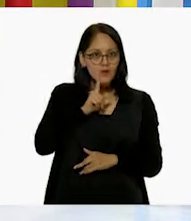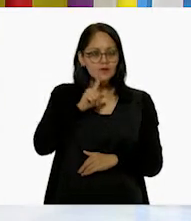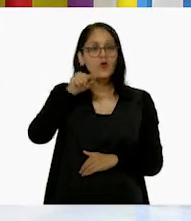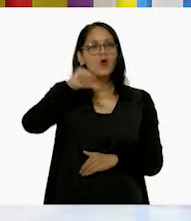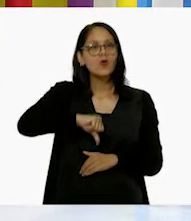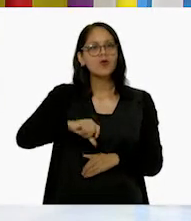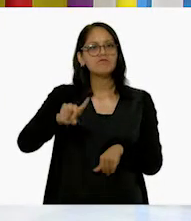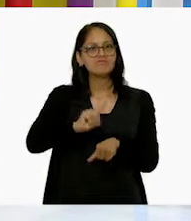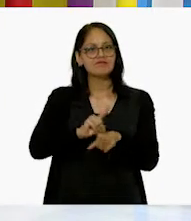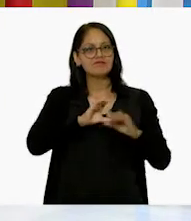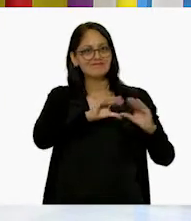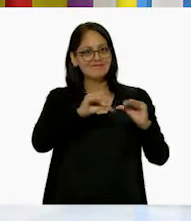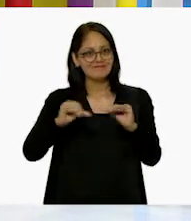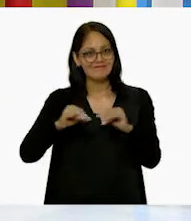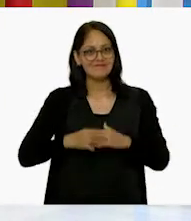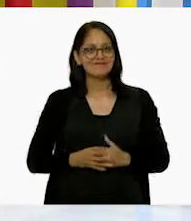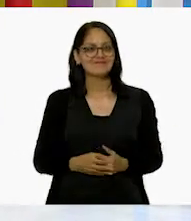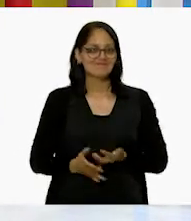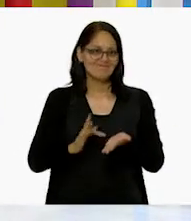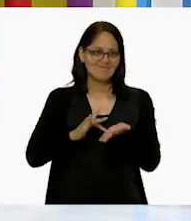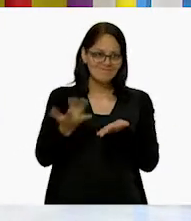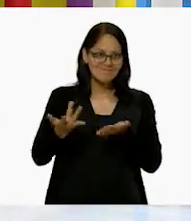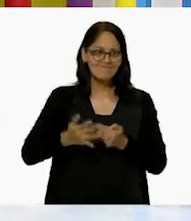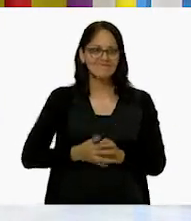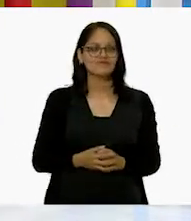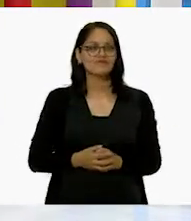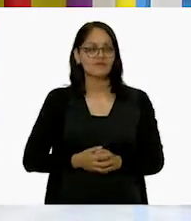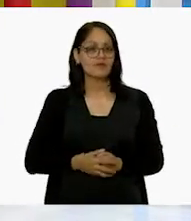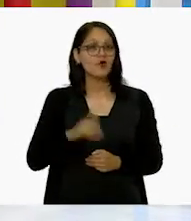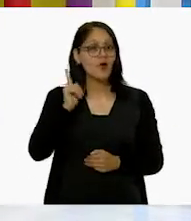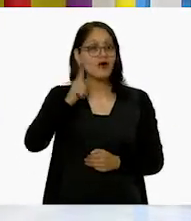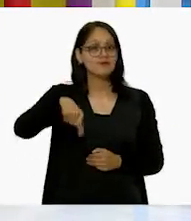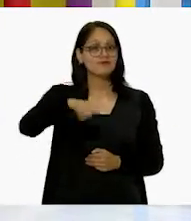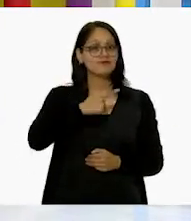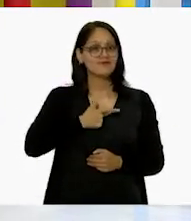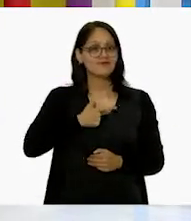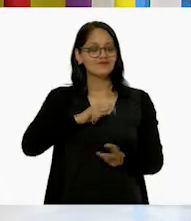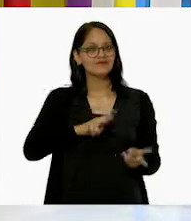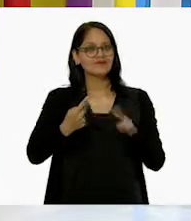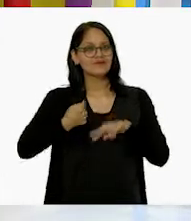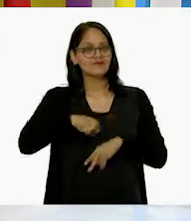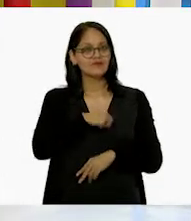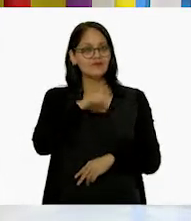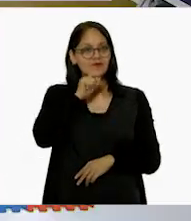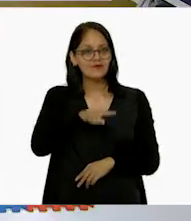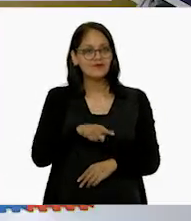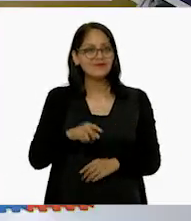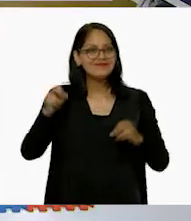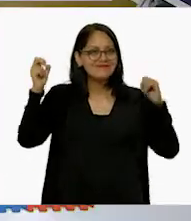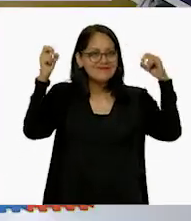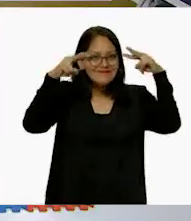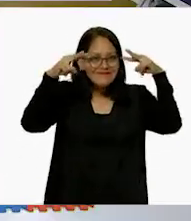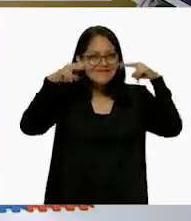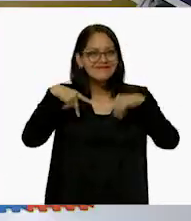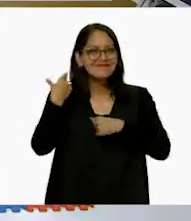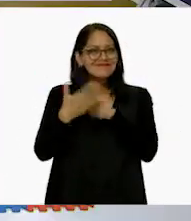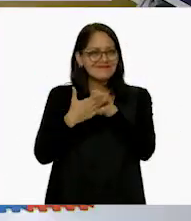el día de hoy nos dieron clases. Muchísimas gracias. Espero que lo hayan disfrutado tanto como nosotros. Nos vemos en la siguiente clase.